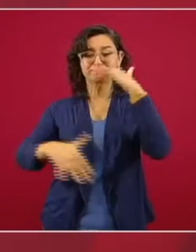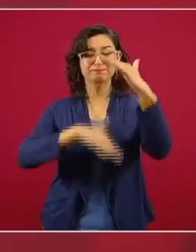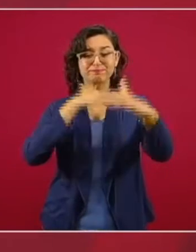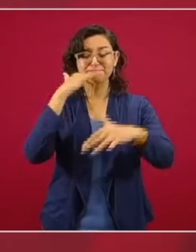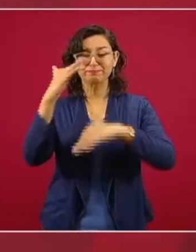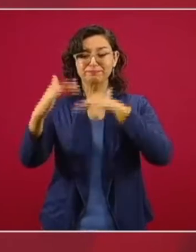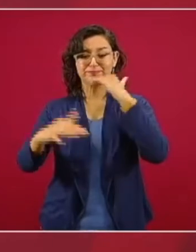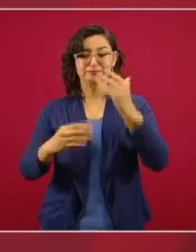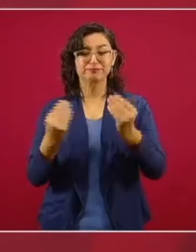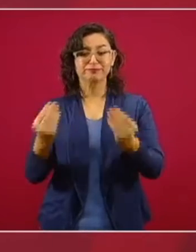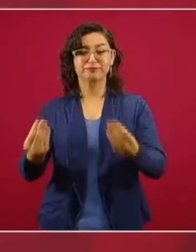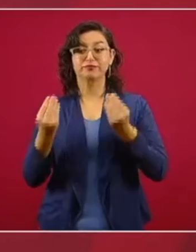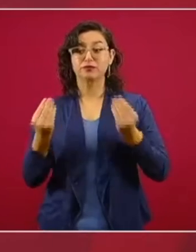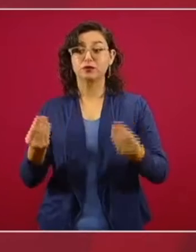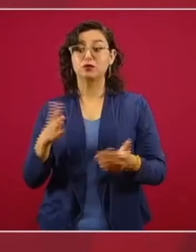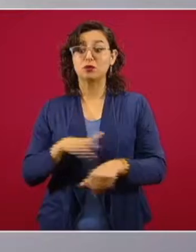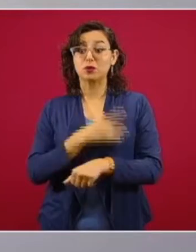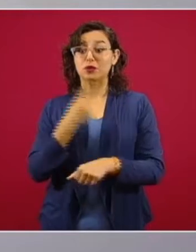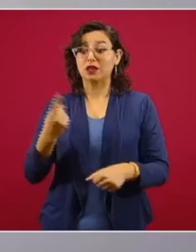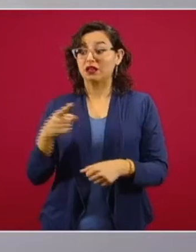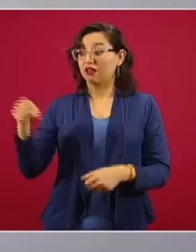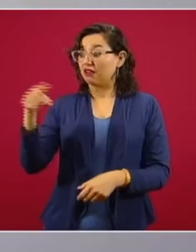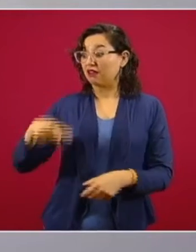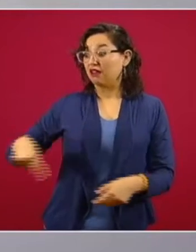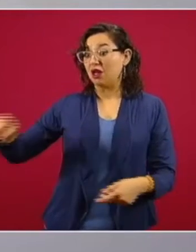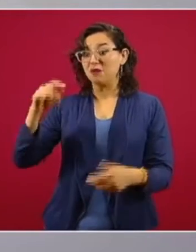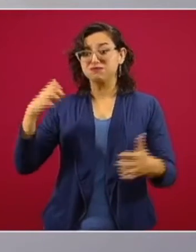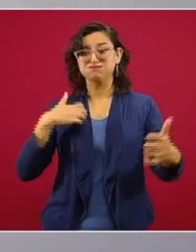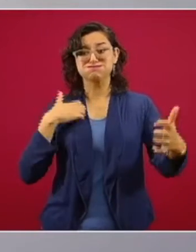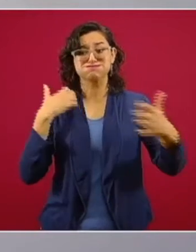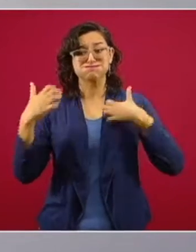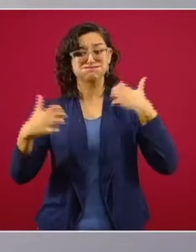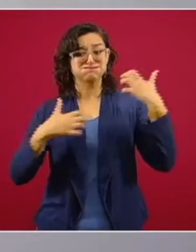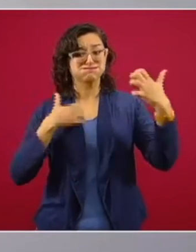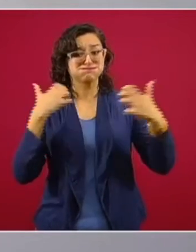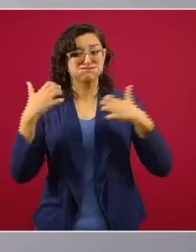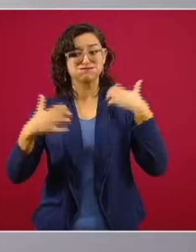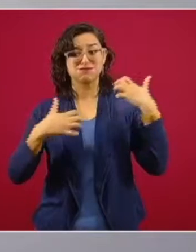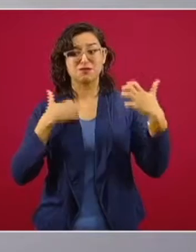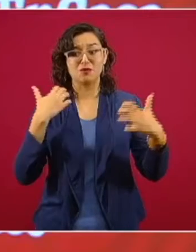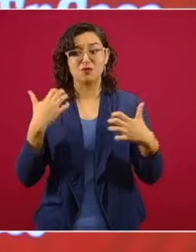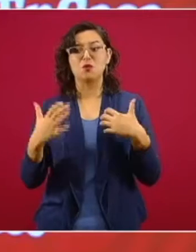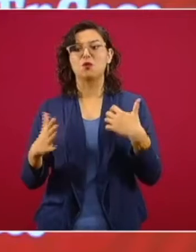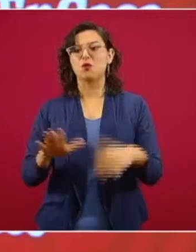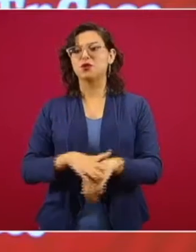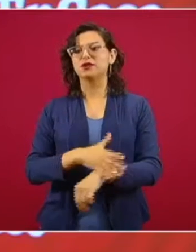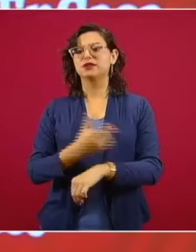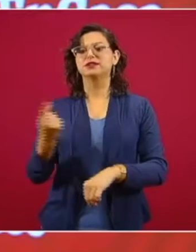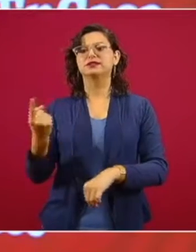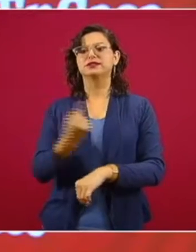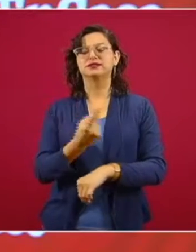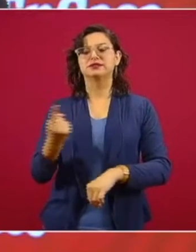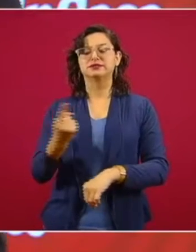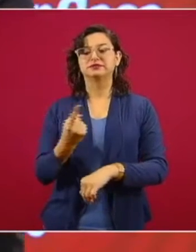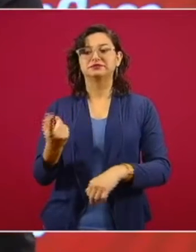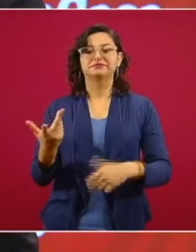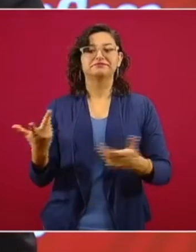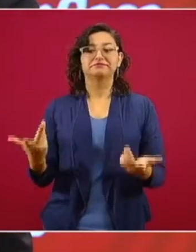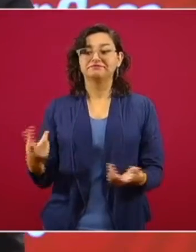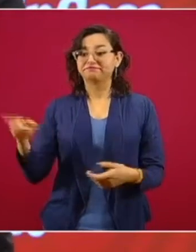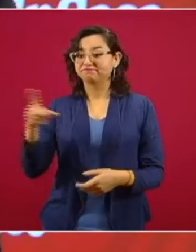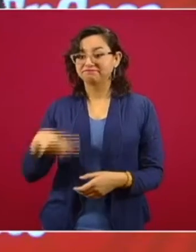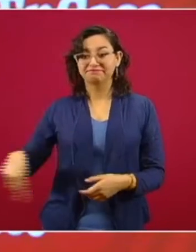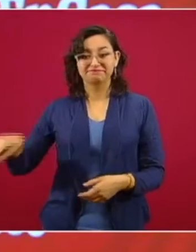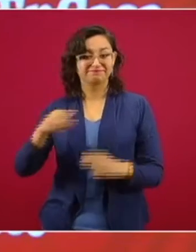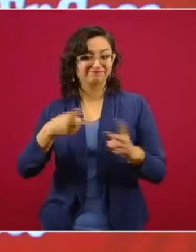Porque todo el enojo que traen con nosotros es porque ya no pueden